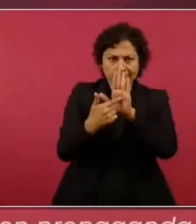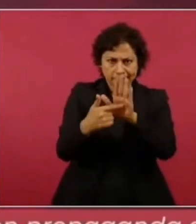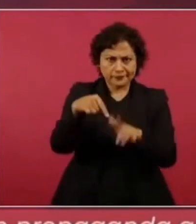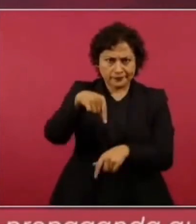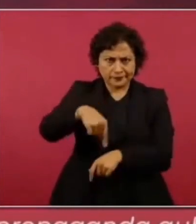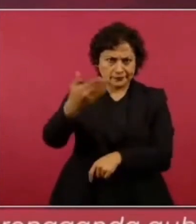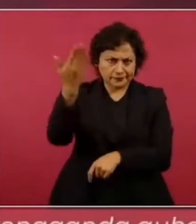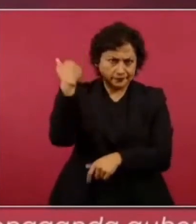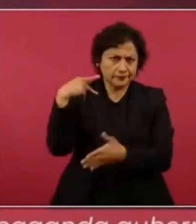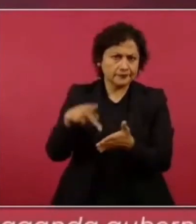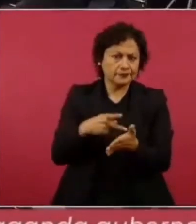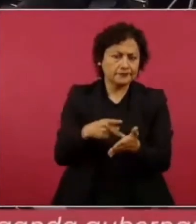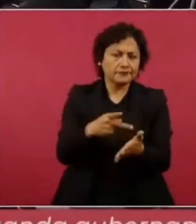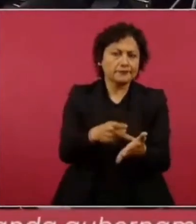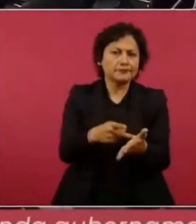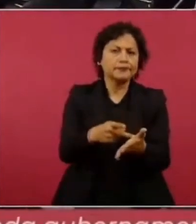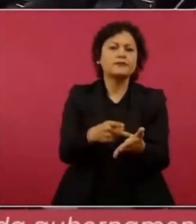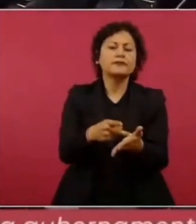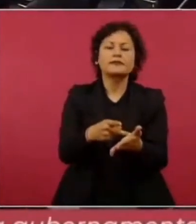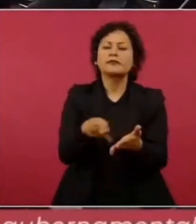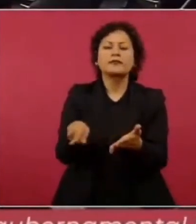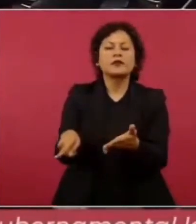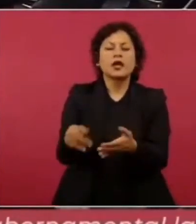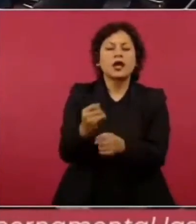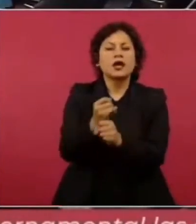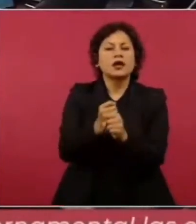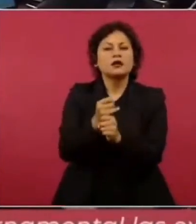sobre cómo